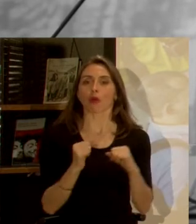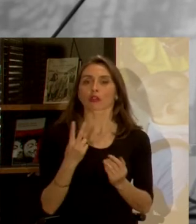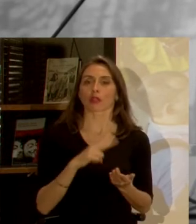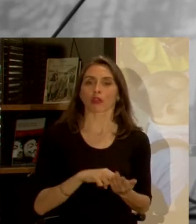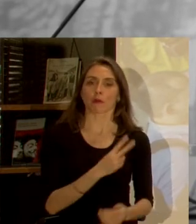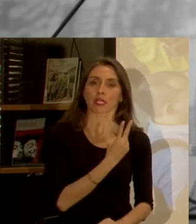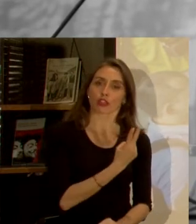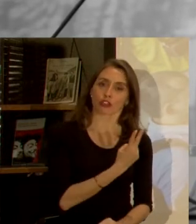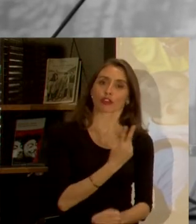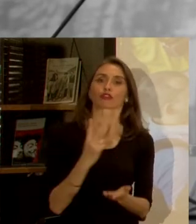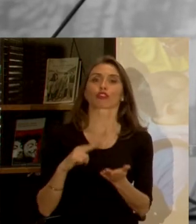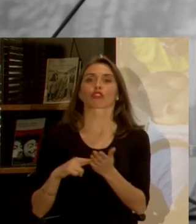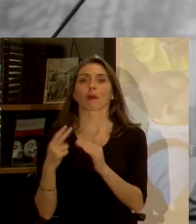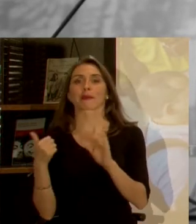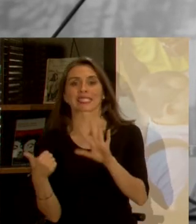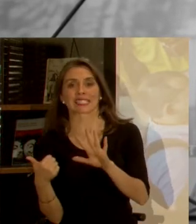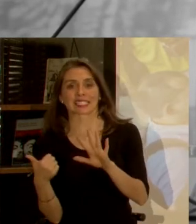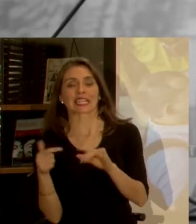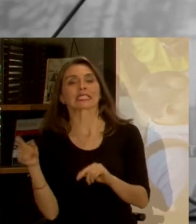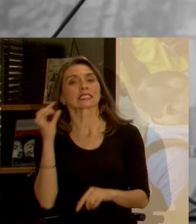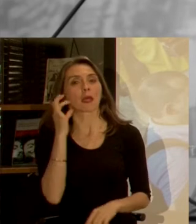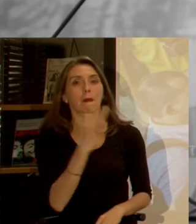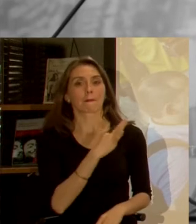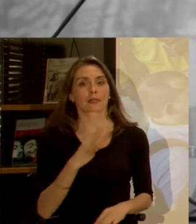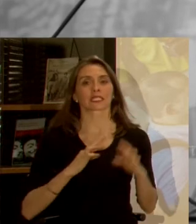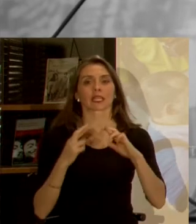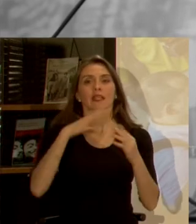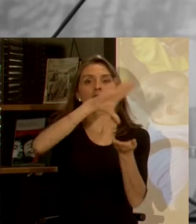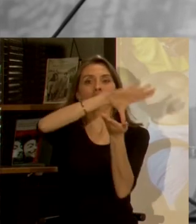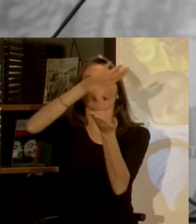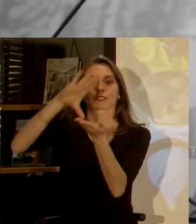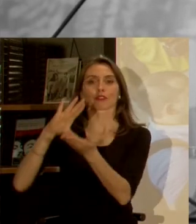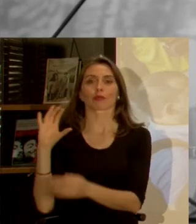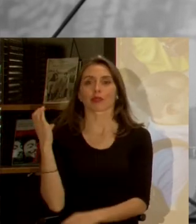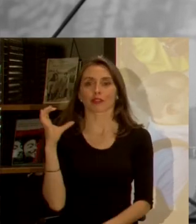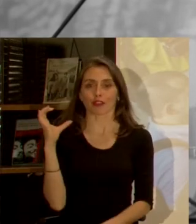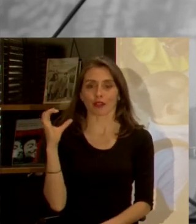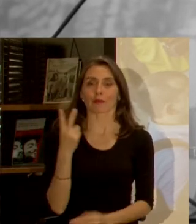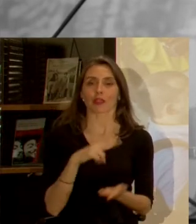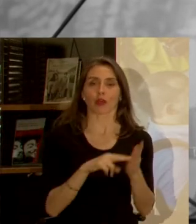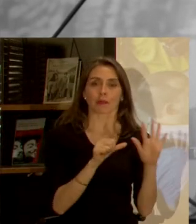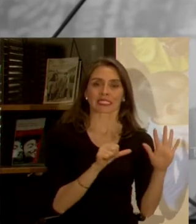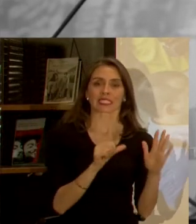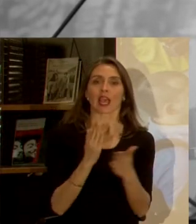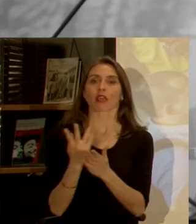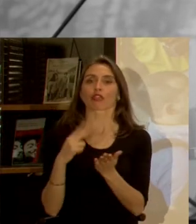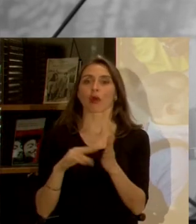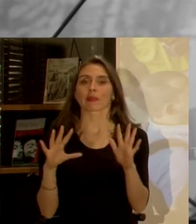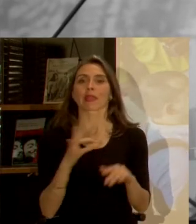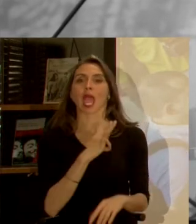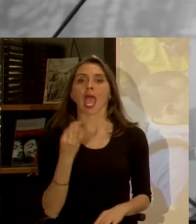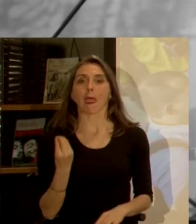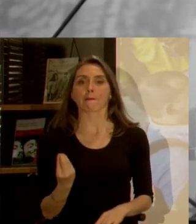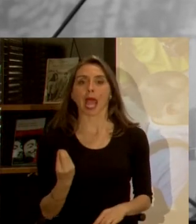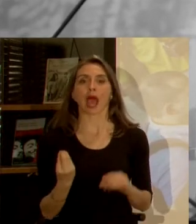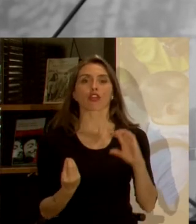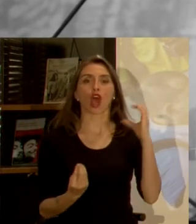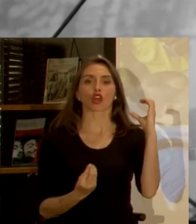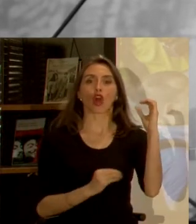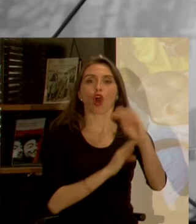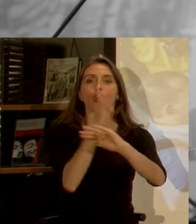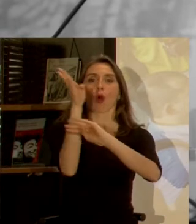2002 y el 2006, Carolina fue ministra de Relaciones Exteriores de Colombia y entre el 2006 y el 2010 embajadora de Colombia